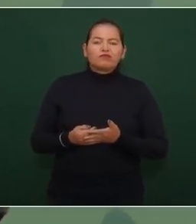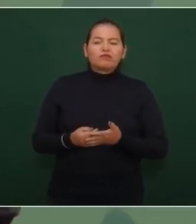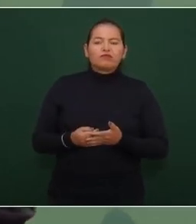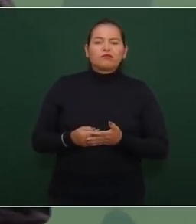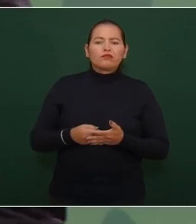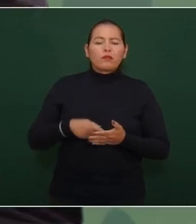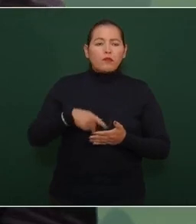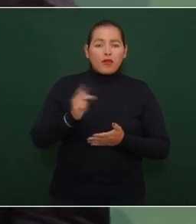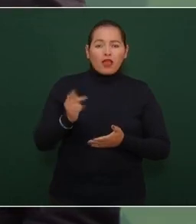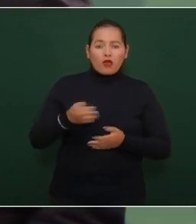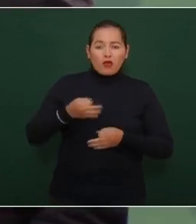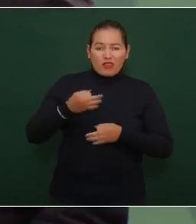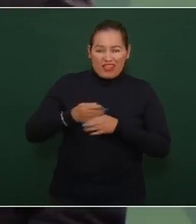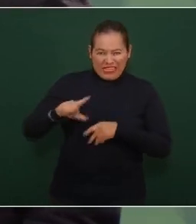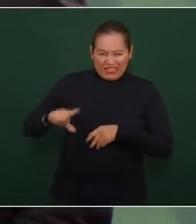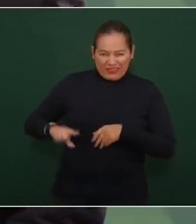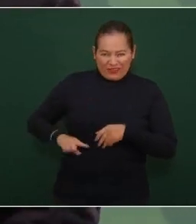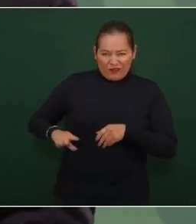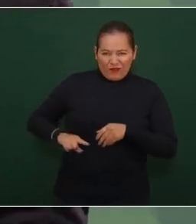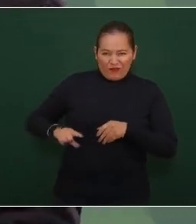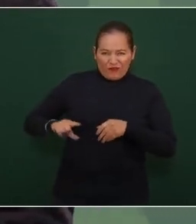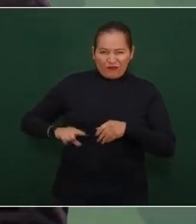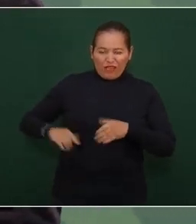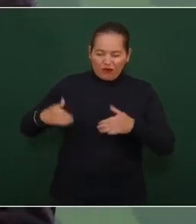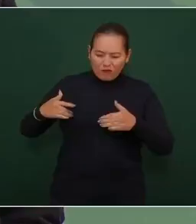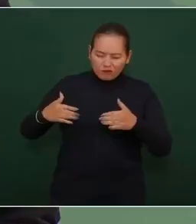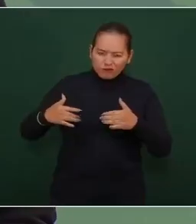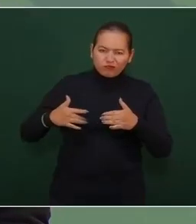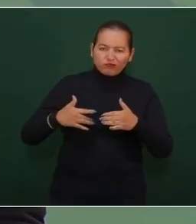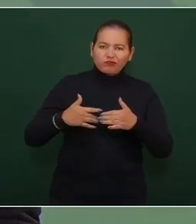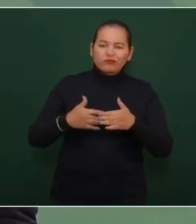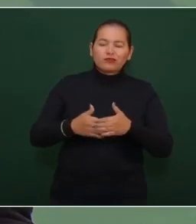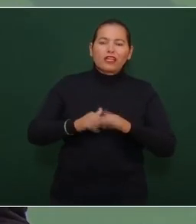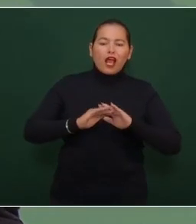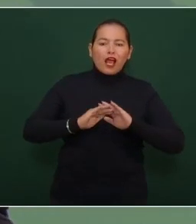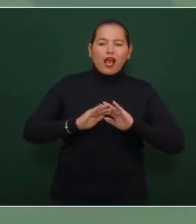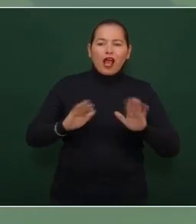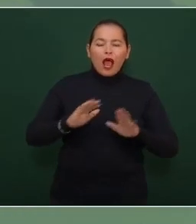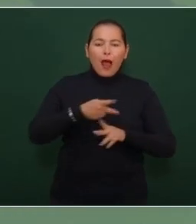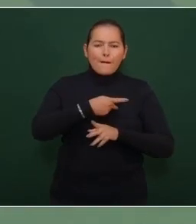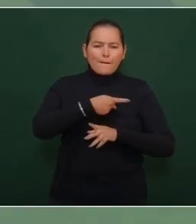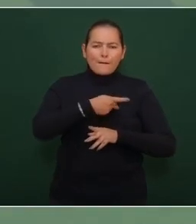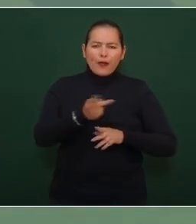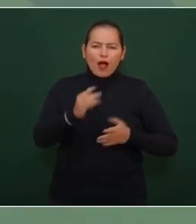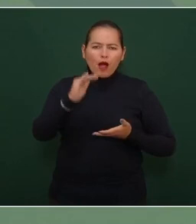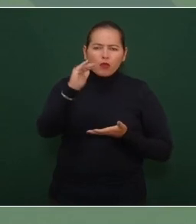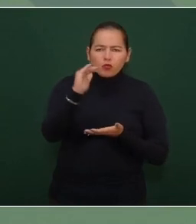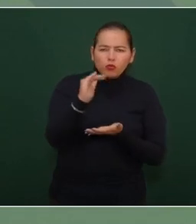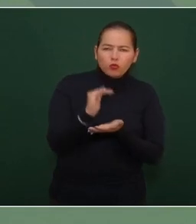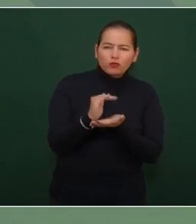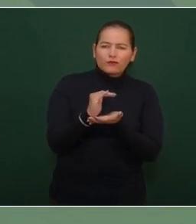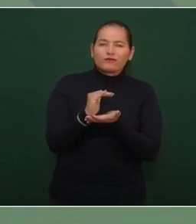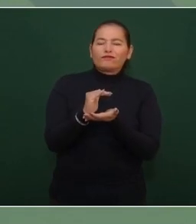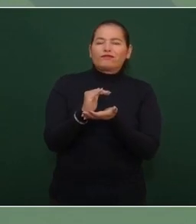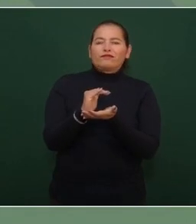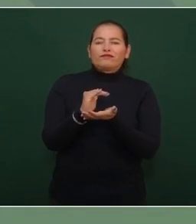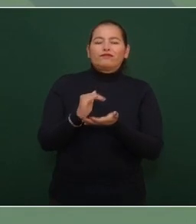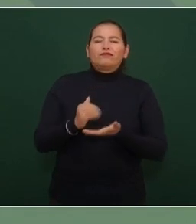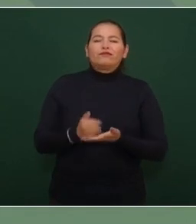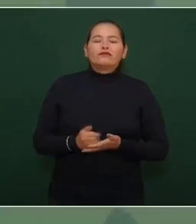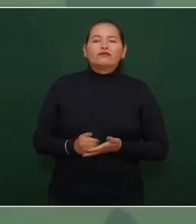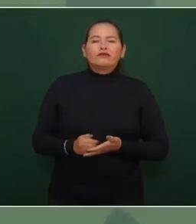llevamos en el gobierno reducir la pobreza reducir la